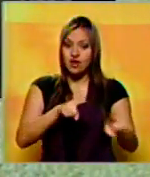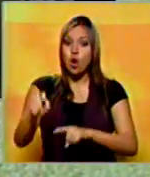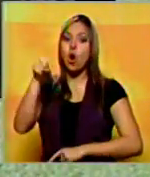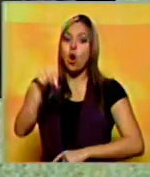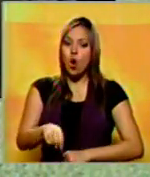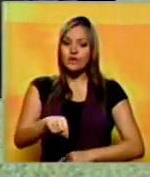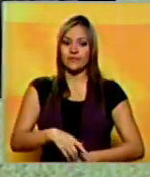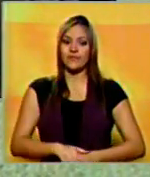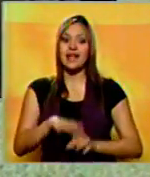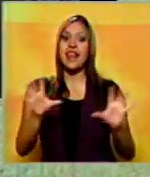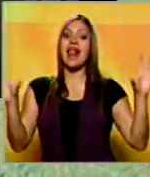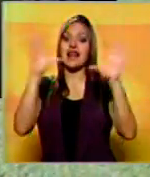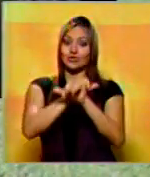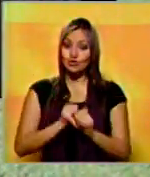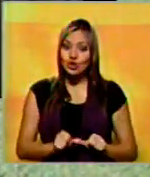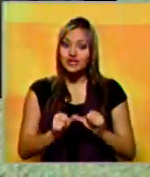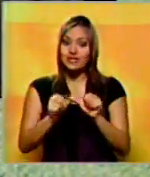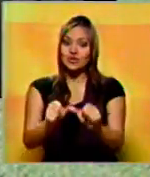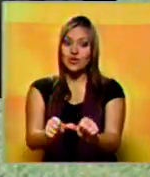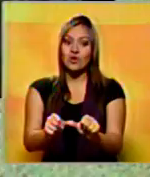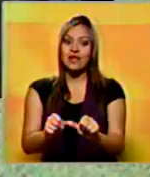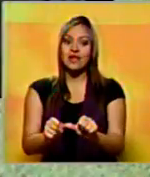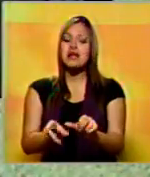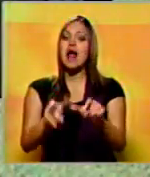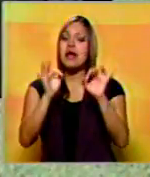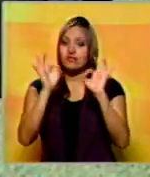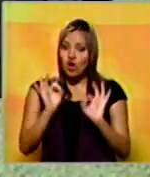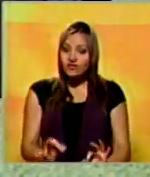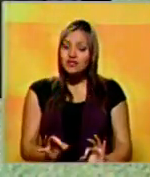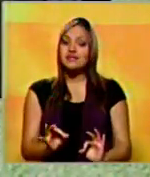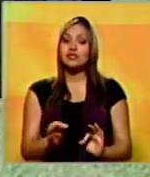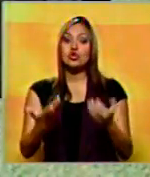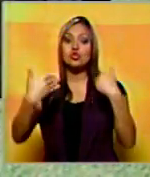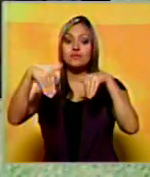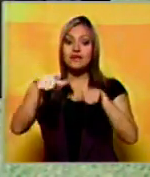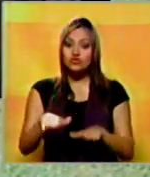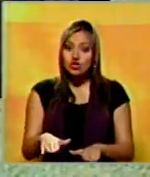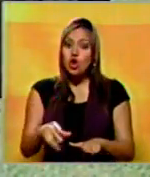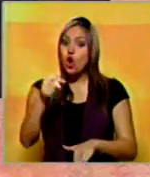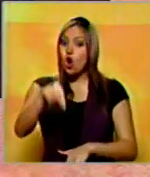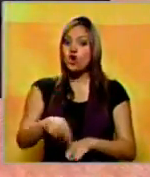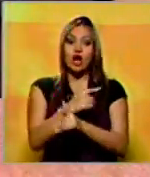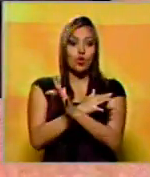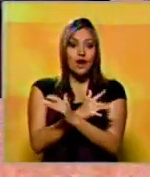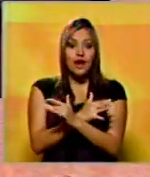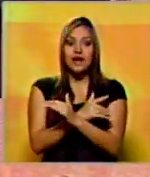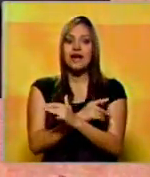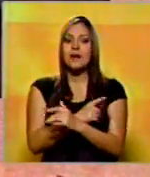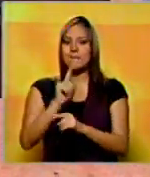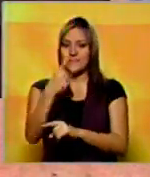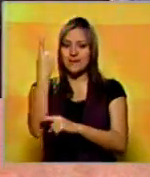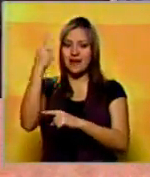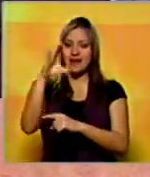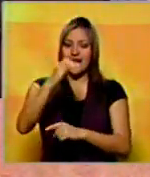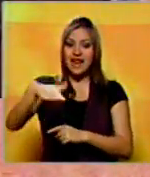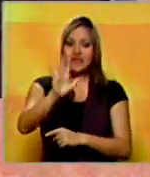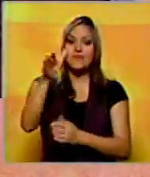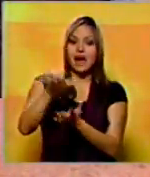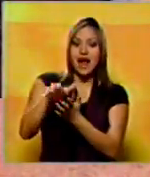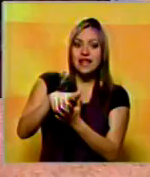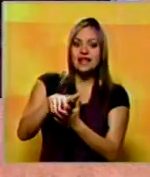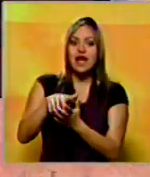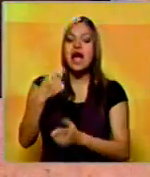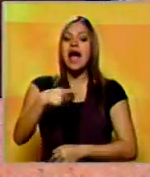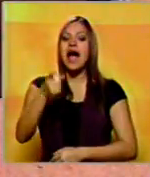continúa la acción en nuestra pelota, el encuentro que ha sido ya anunciado suspendido. No se va a jugar hoy Caribe ante Bravos. Bravos tuvo problemas en la